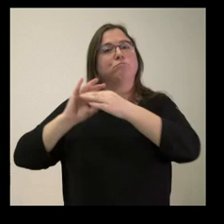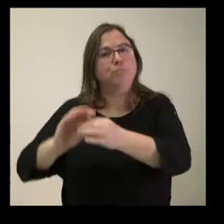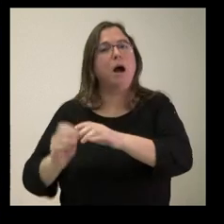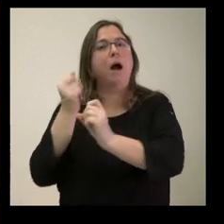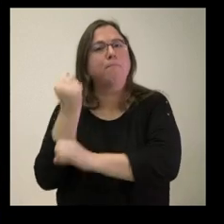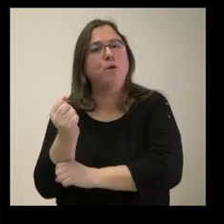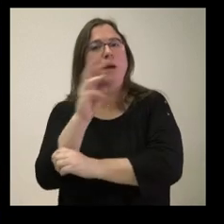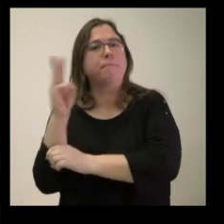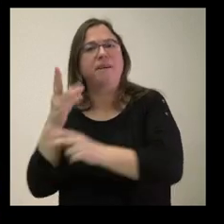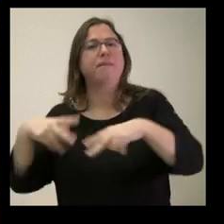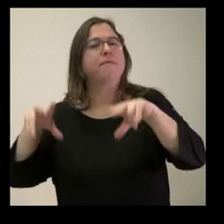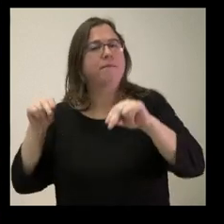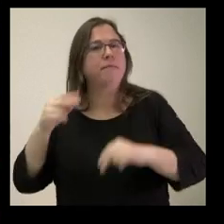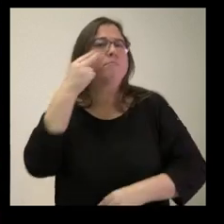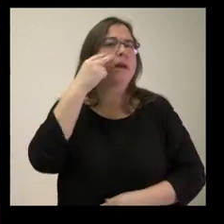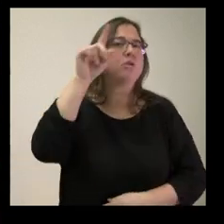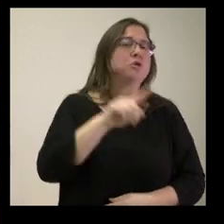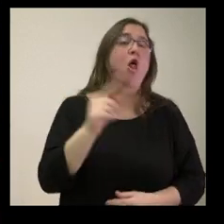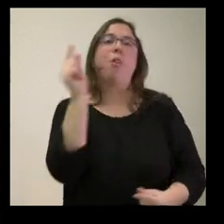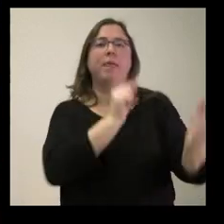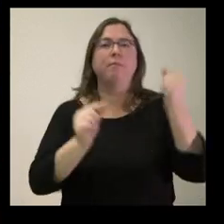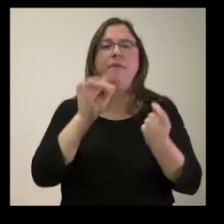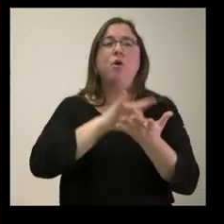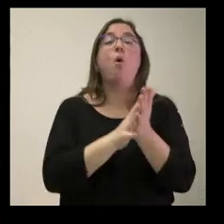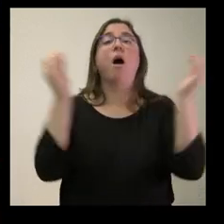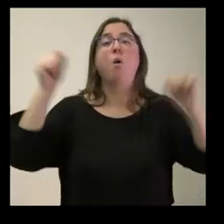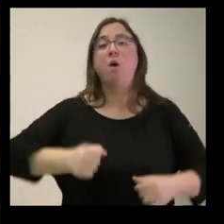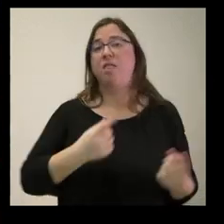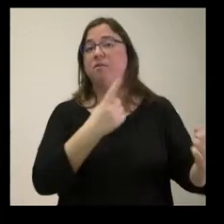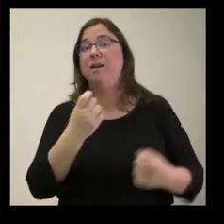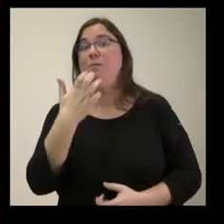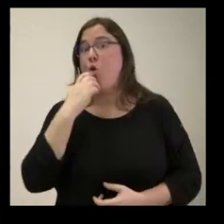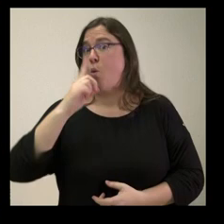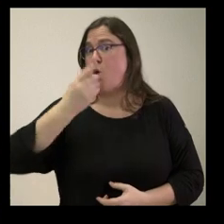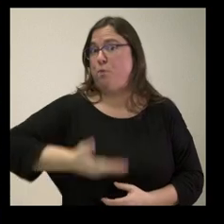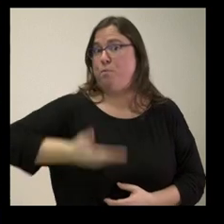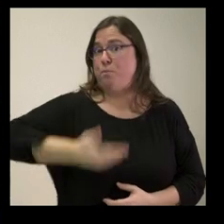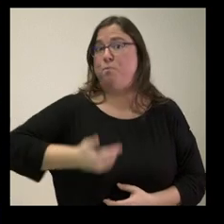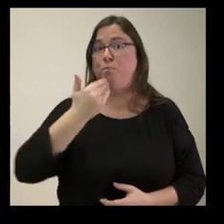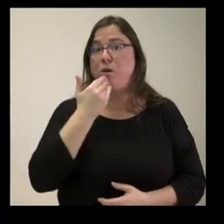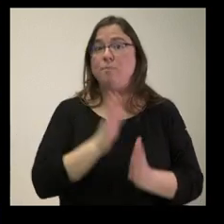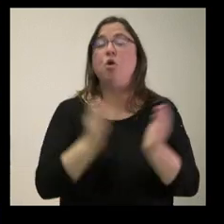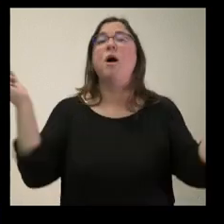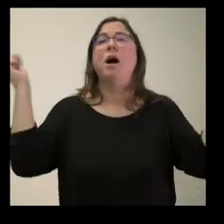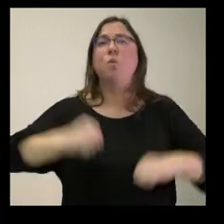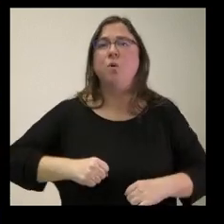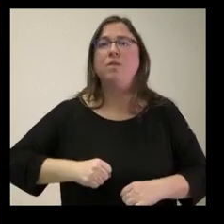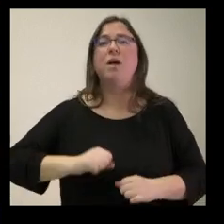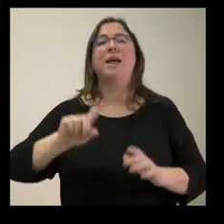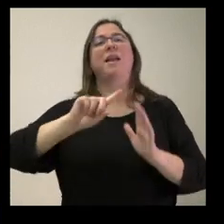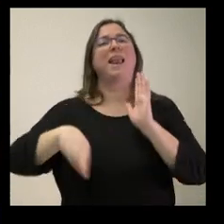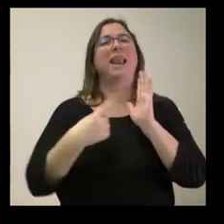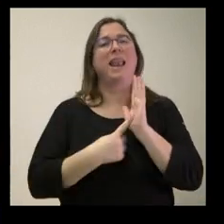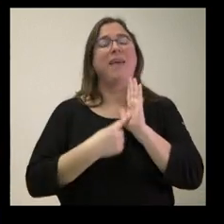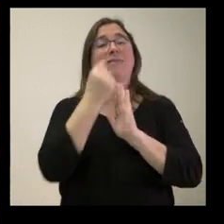en algunos debates, en algunos acuerdos que están pendientes, como uno muy trascendente, que es el de la aprobación de la Ley de Medidas